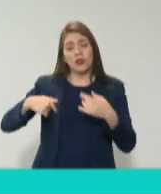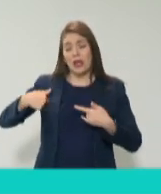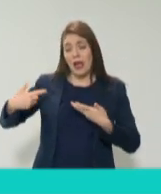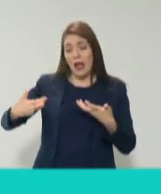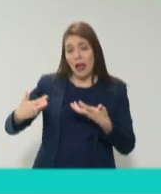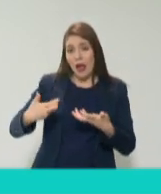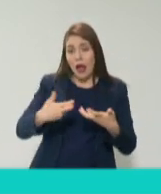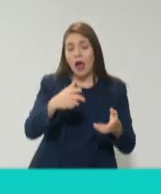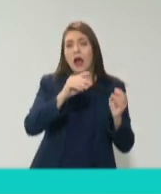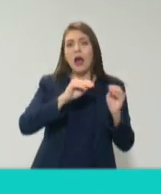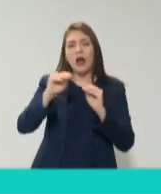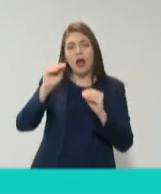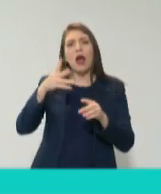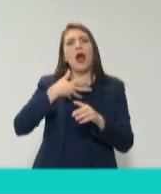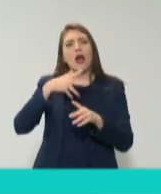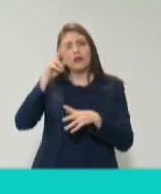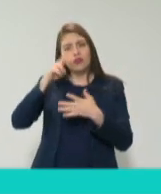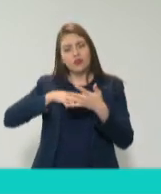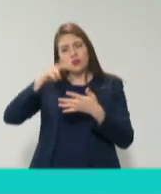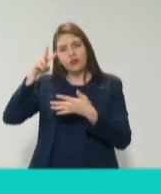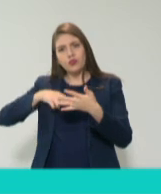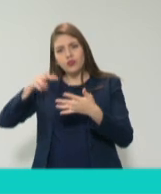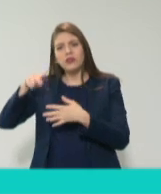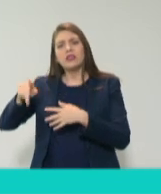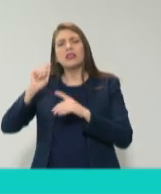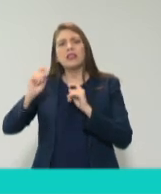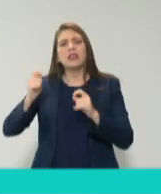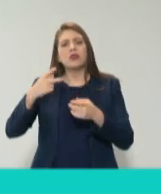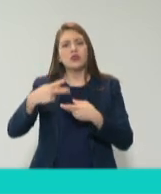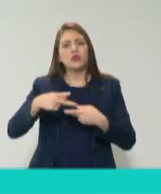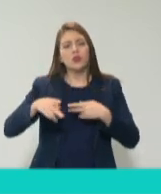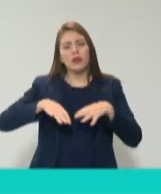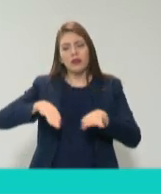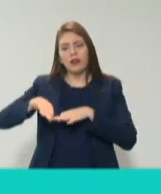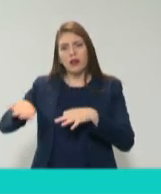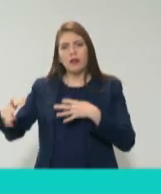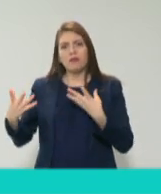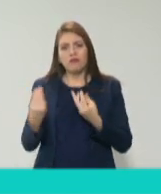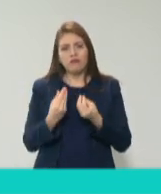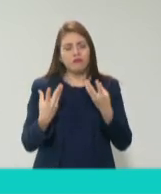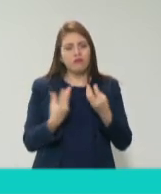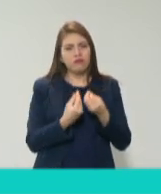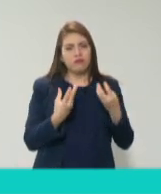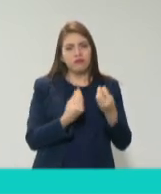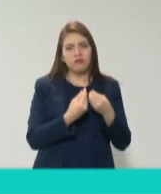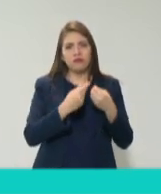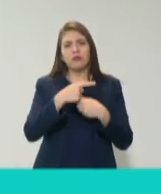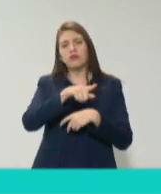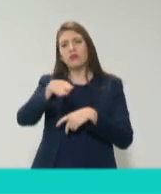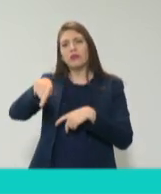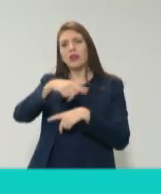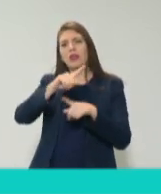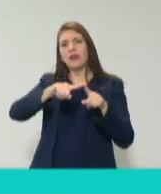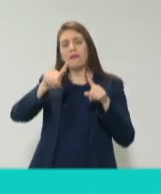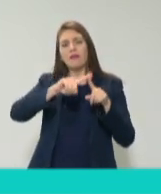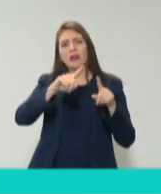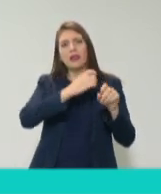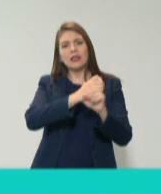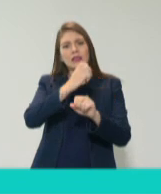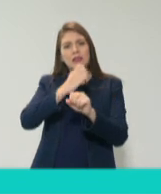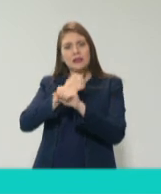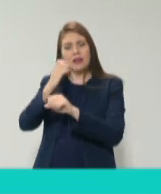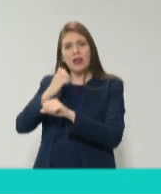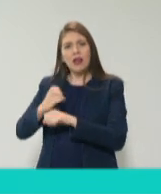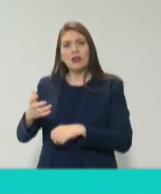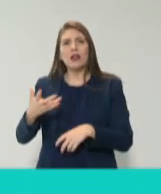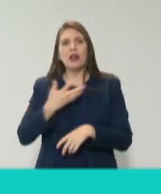visiten. Ahí también hay trabajo que hemos hecho como red, con los otros colegas de los estados, en donde tenemos ejes transversales